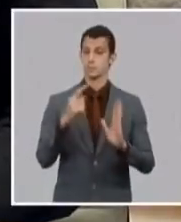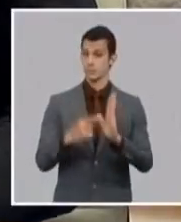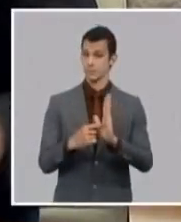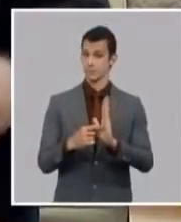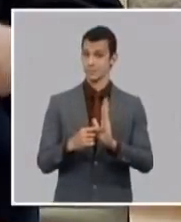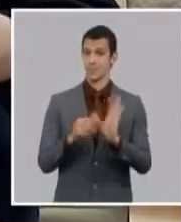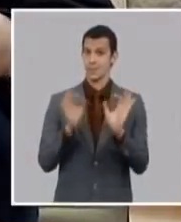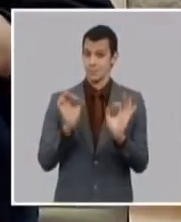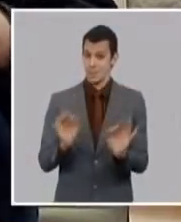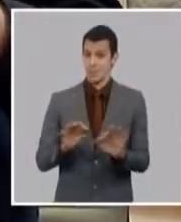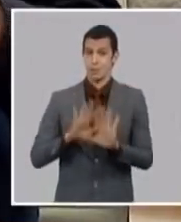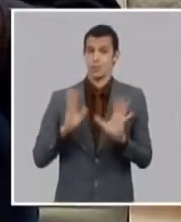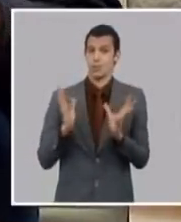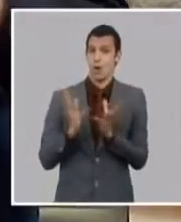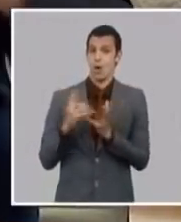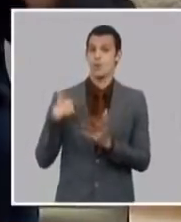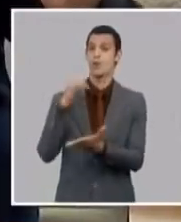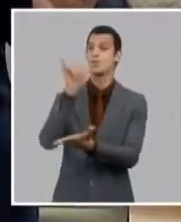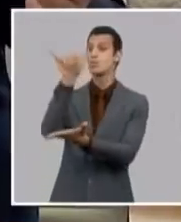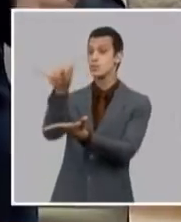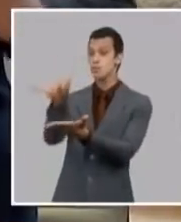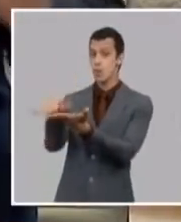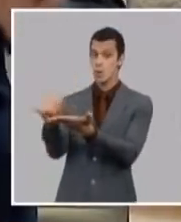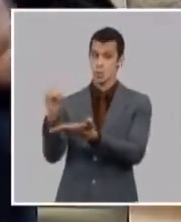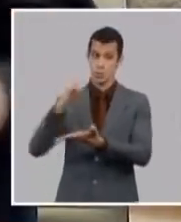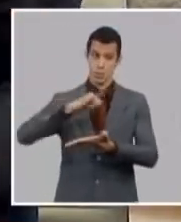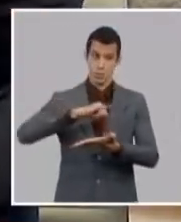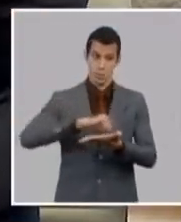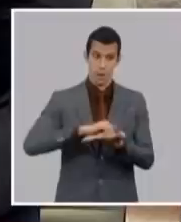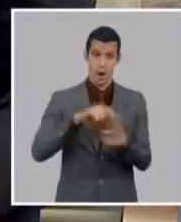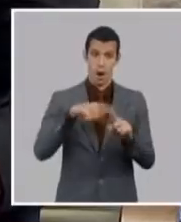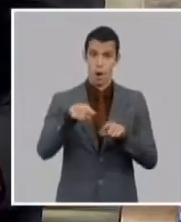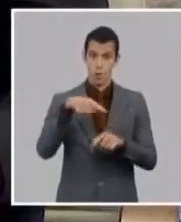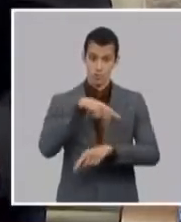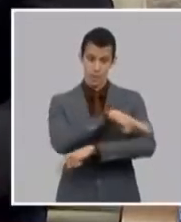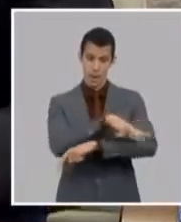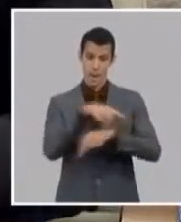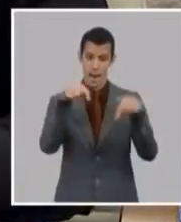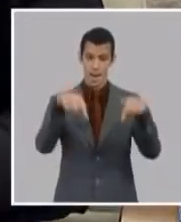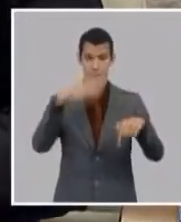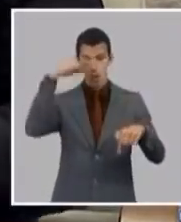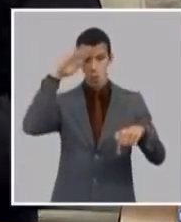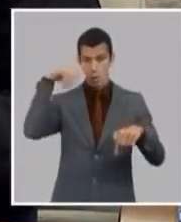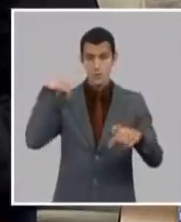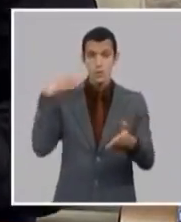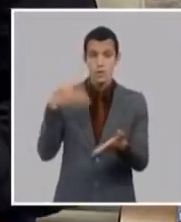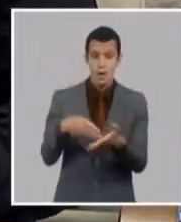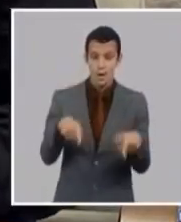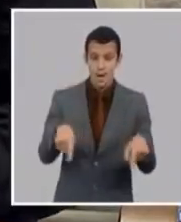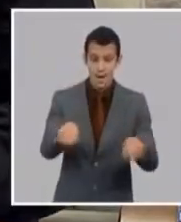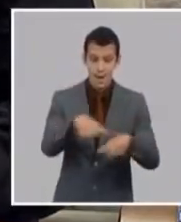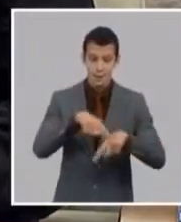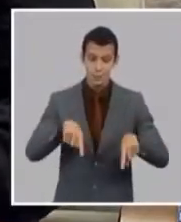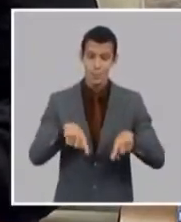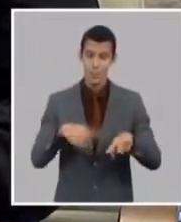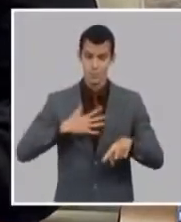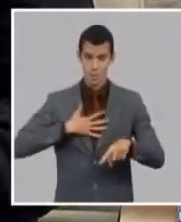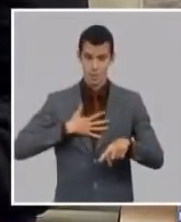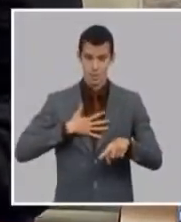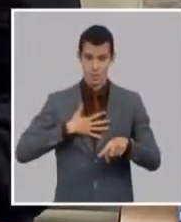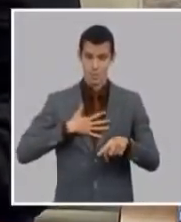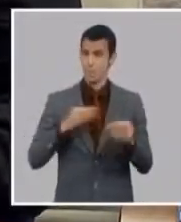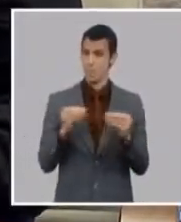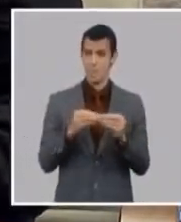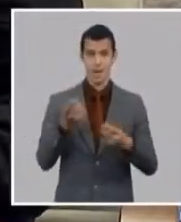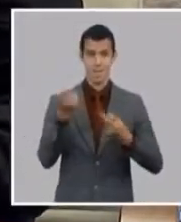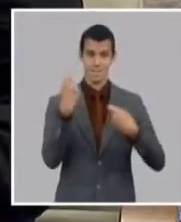y por tanto una importación de otro tipo no es lo que estamos abordando en este asunto ahora